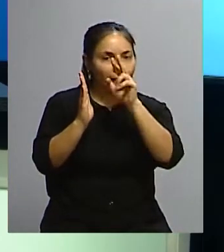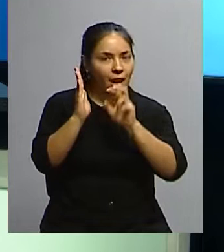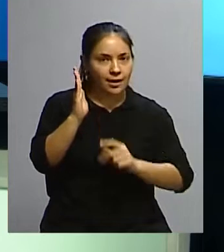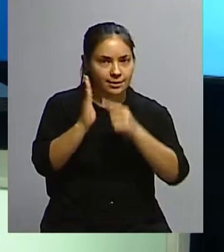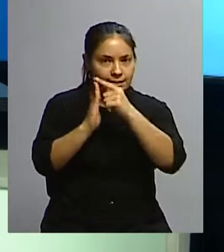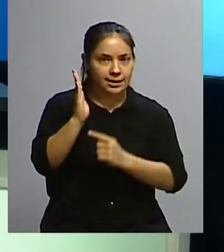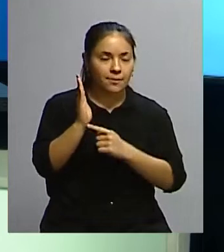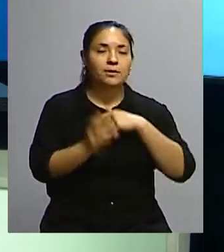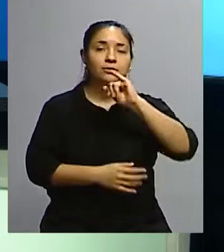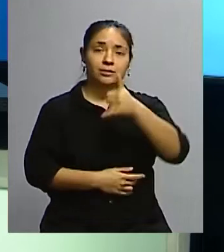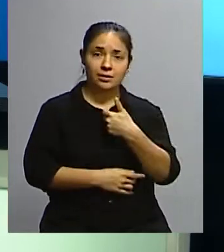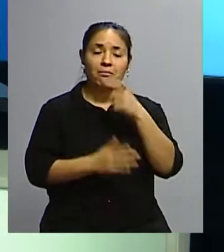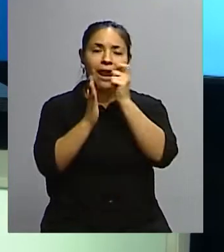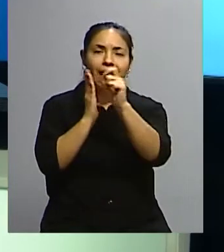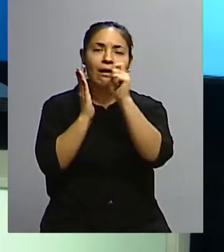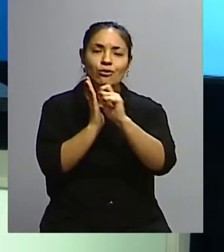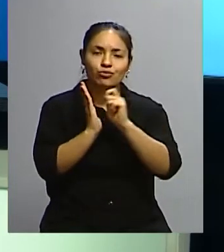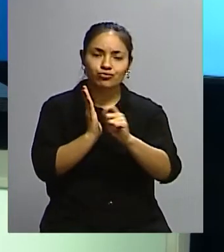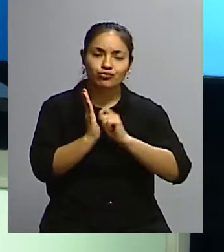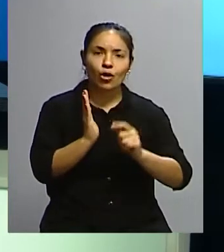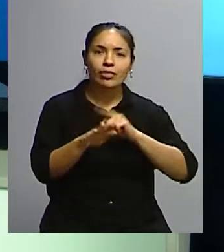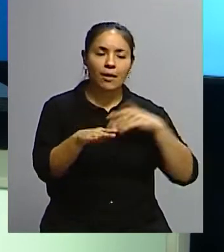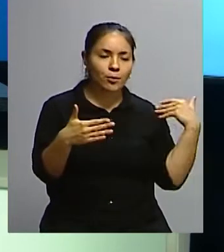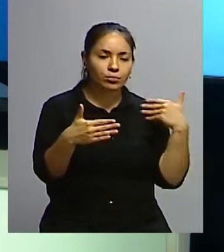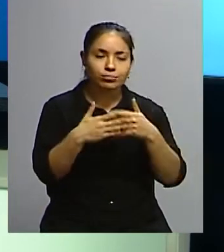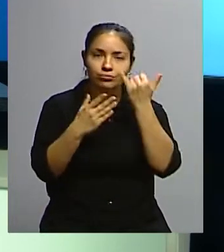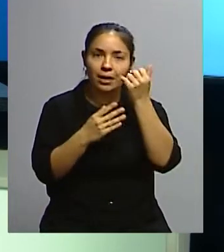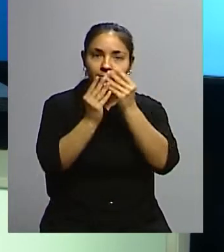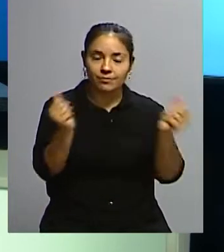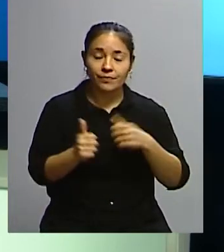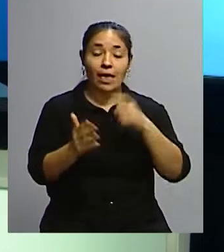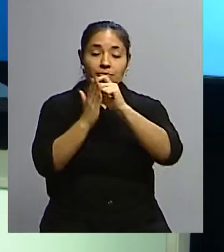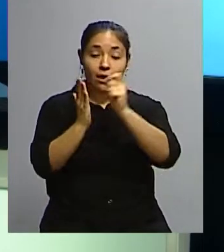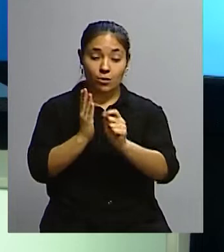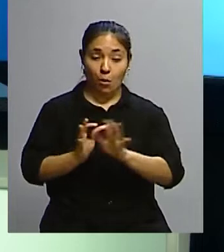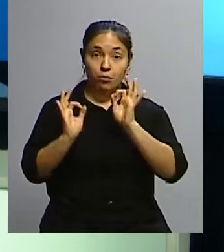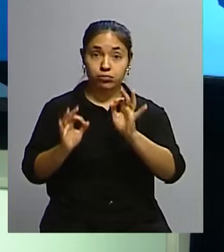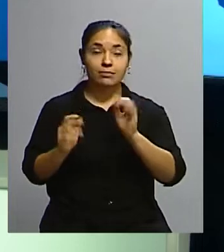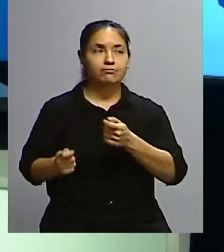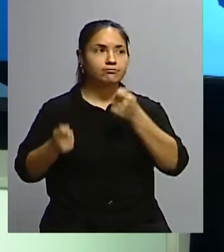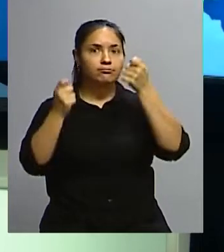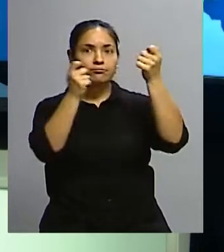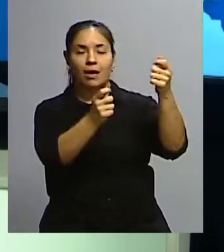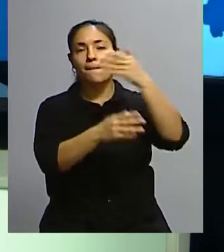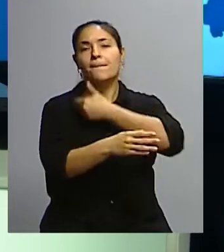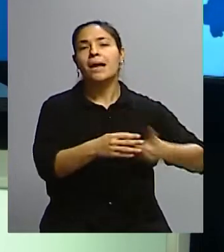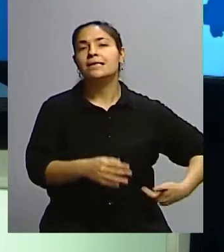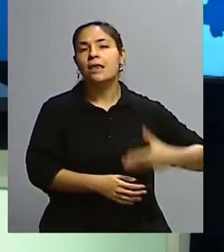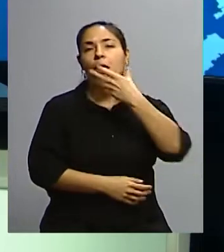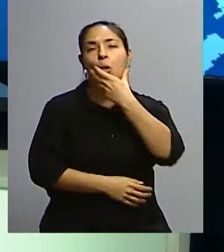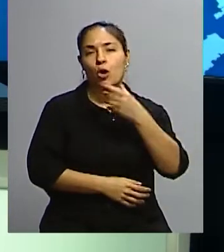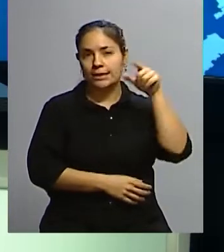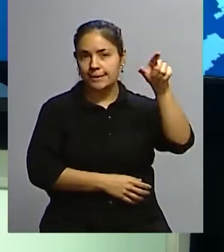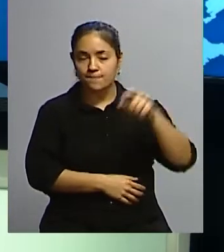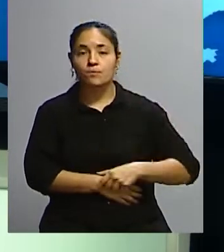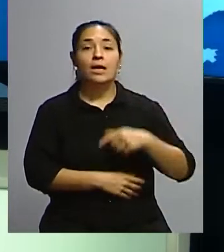el proceso de redacción ya culminó y este lunes se entregó el texto al presidente Boris y este texto va a tener que